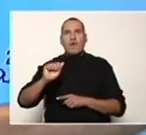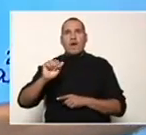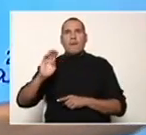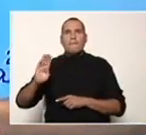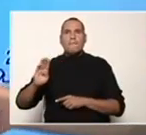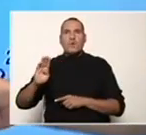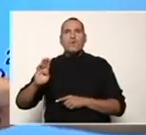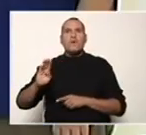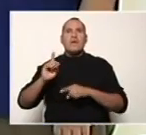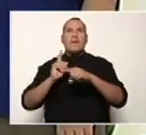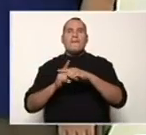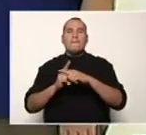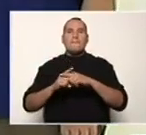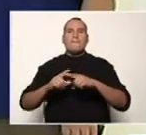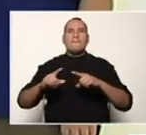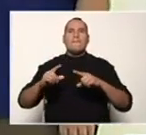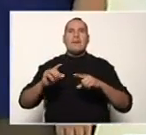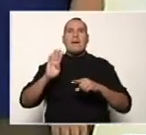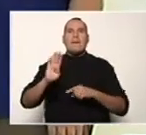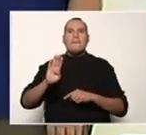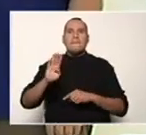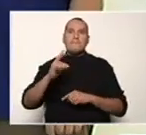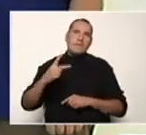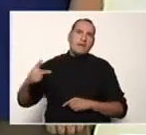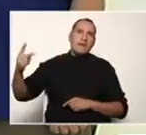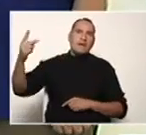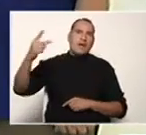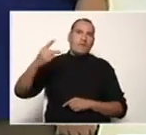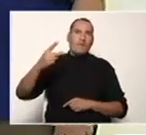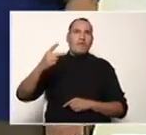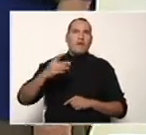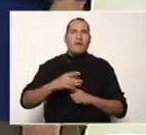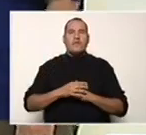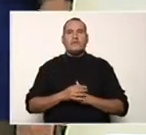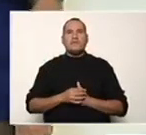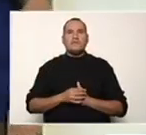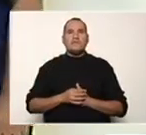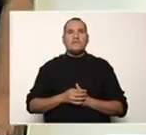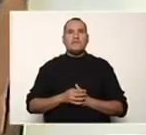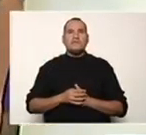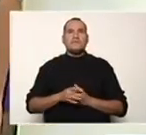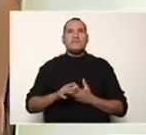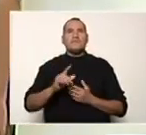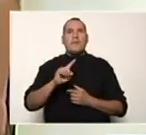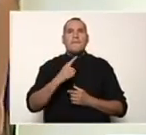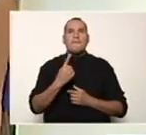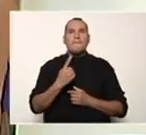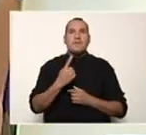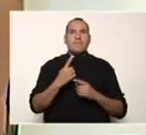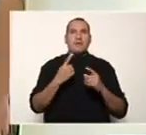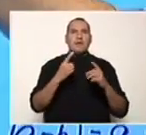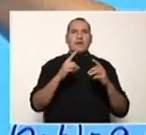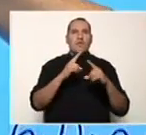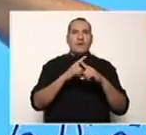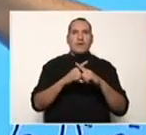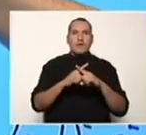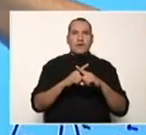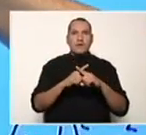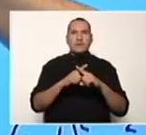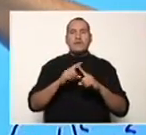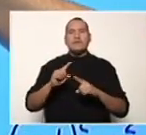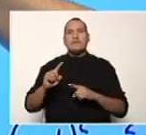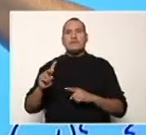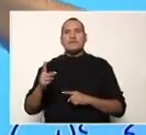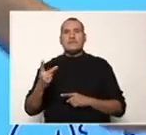segundo término más elevar al cuadrado el segundo término. Donde el primer término es x y